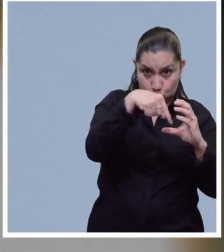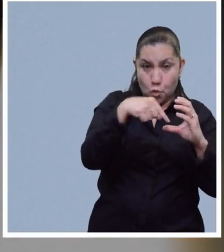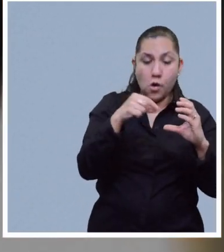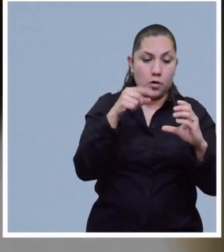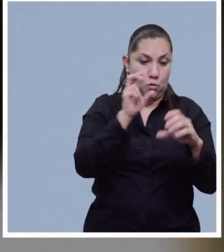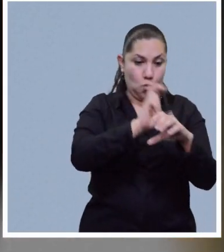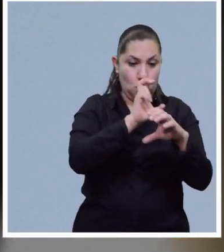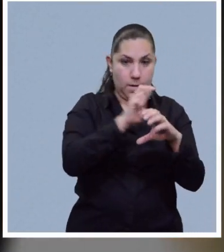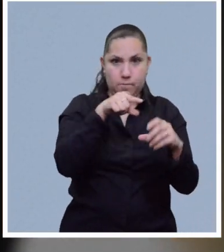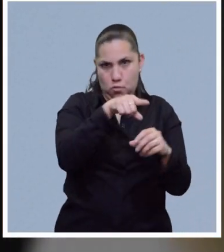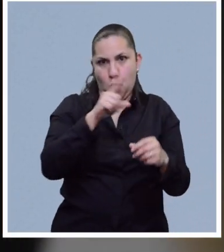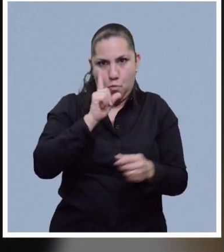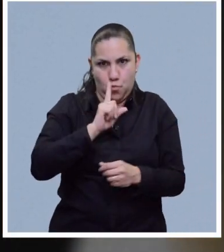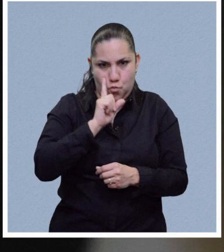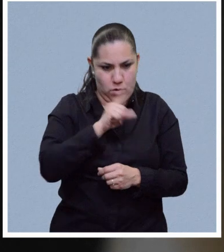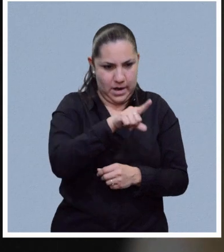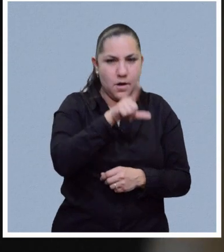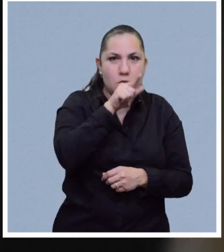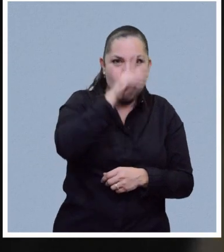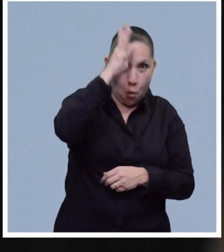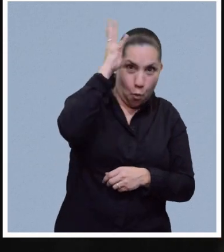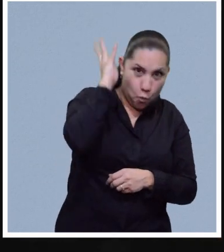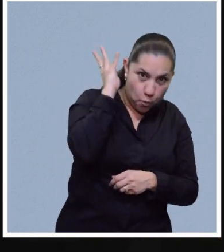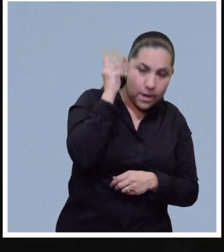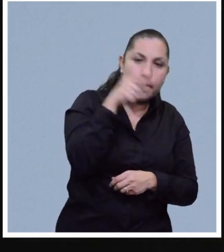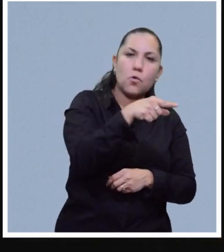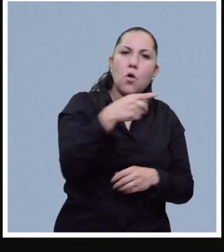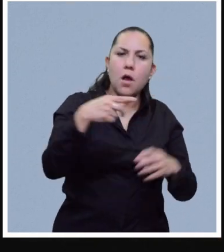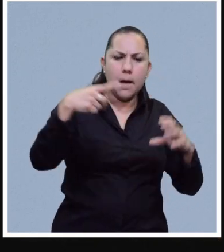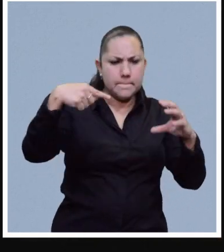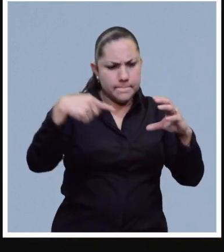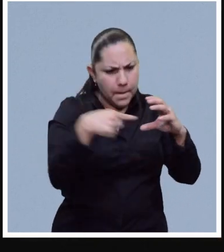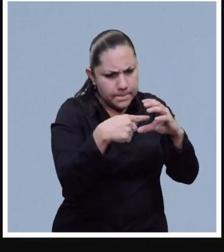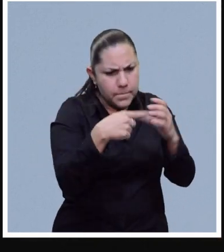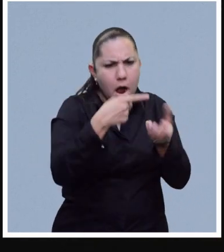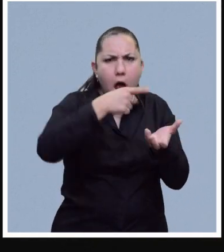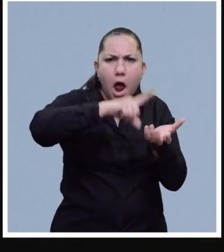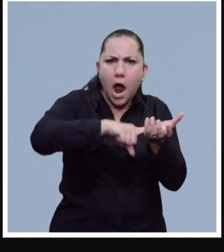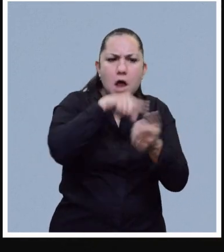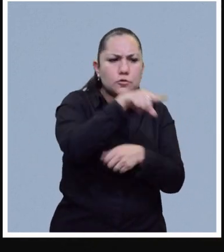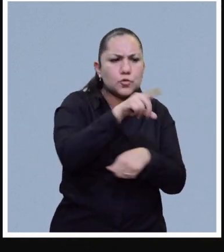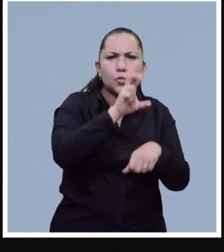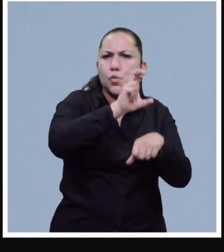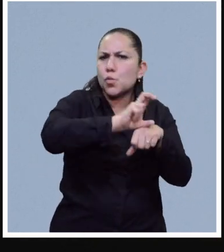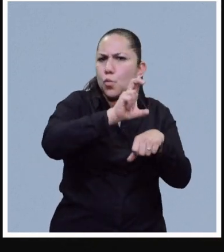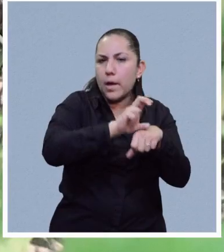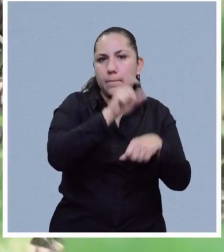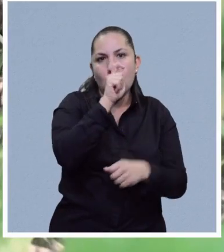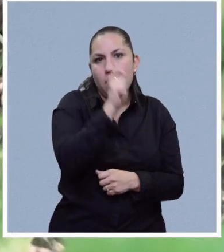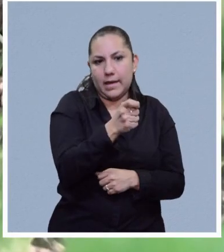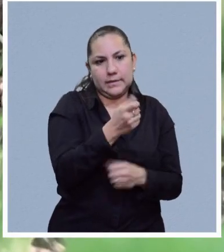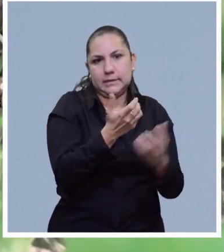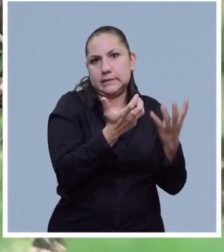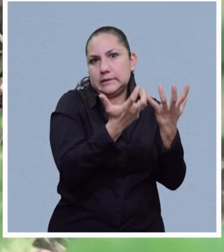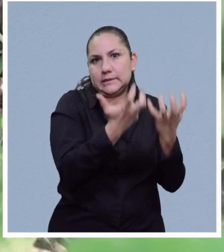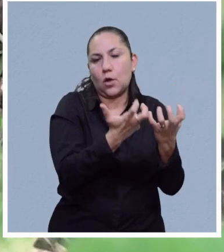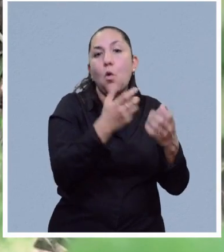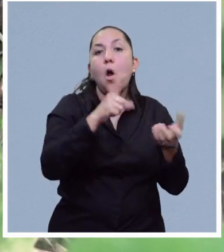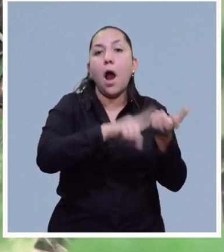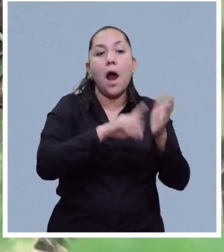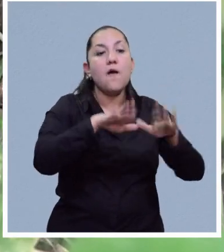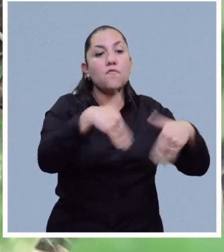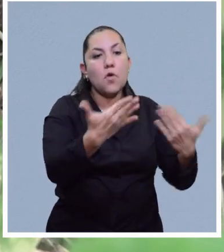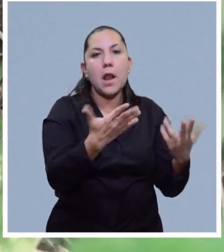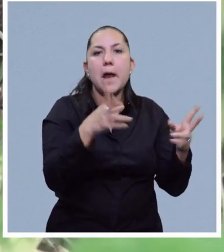En la interna, los huevos se fecundan dentro del cuerpo de la hembra como ocurre en aves y reptiles. Estos son huevos secos por ser